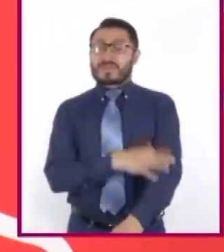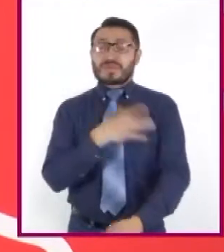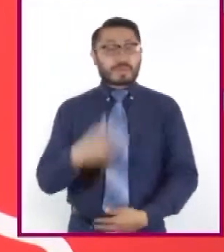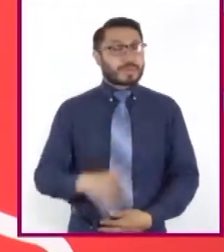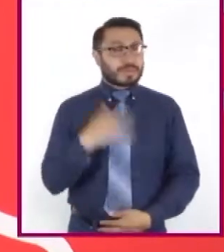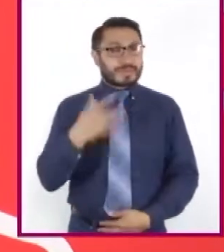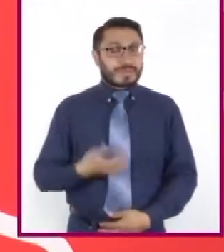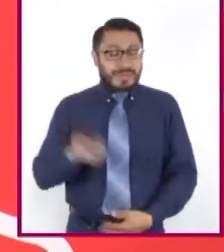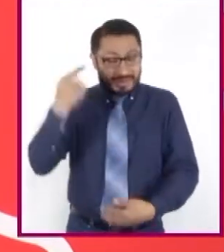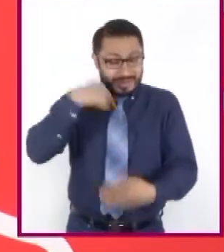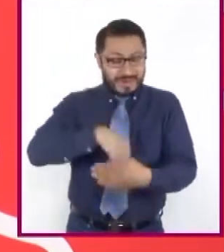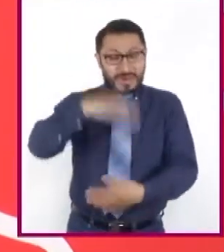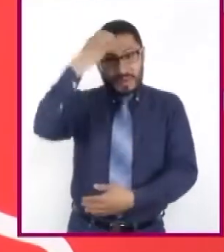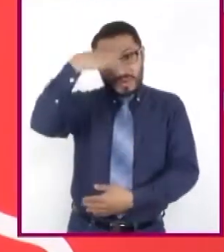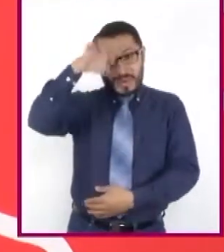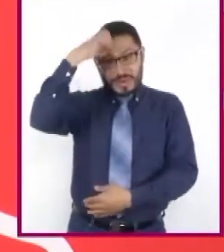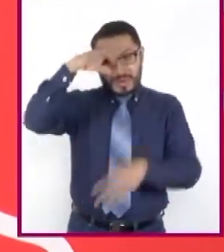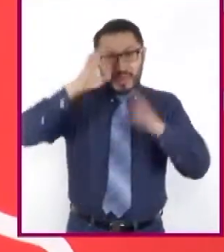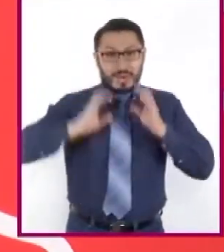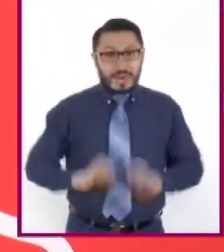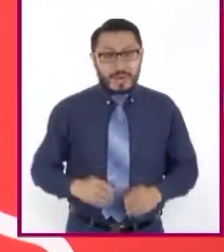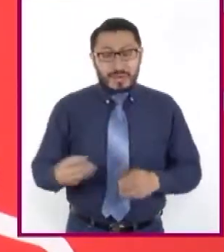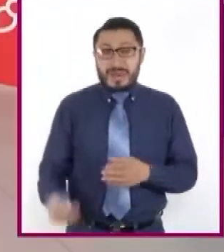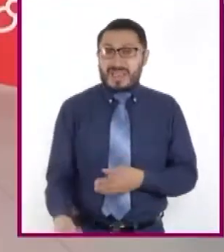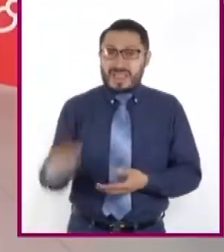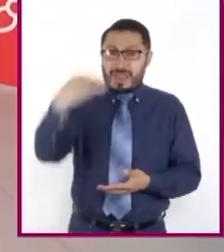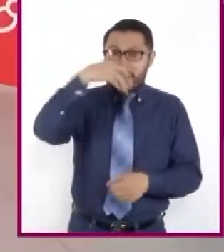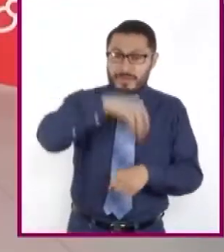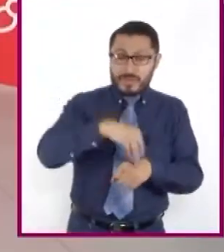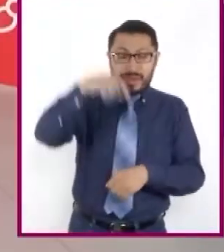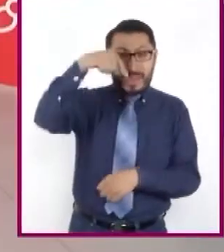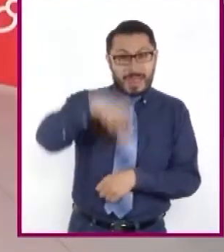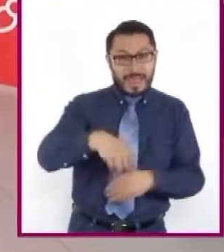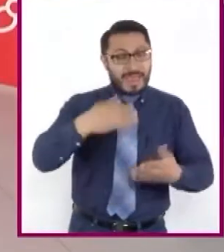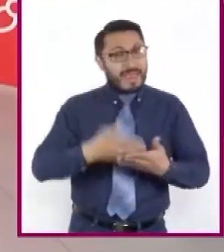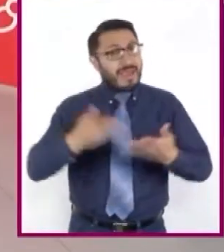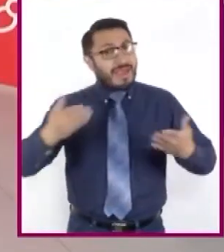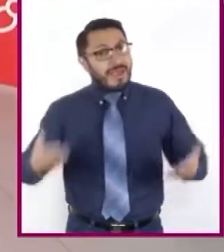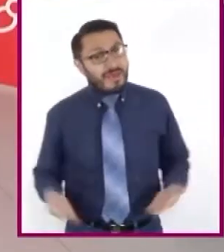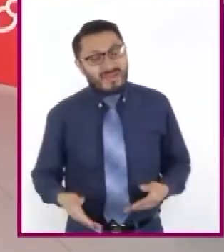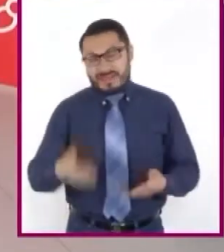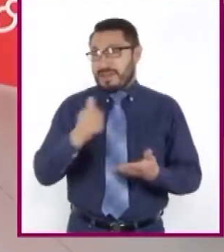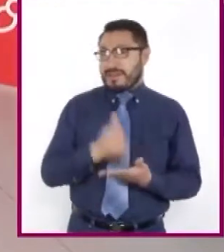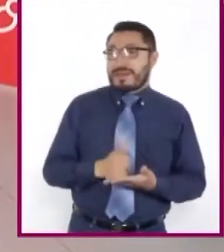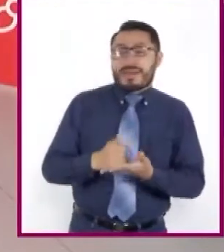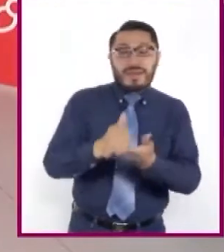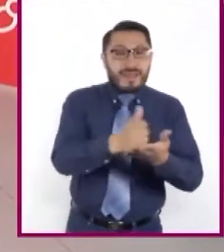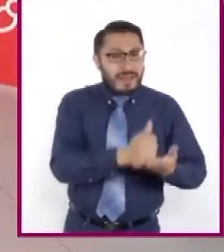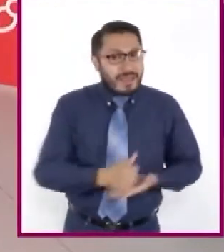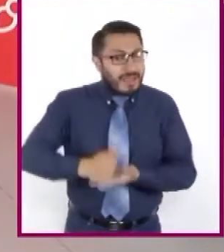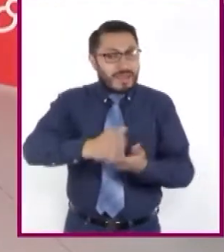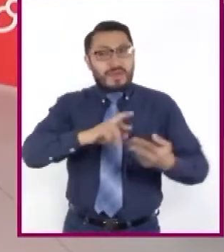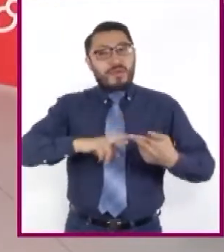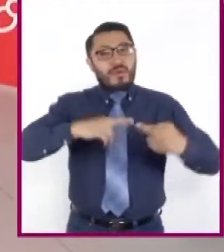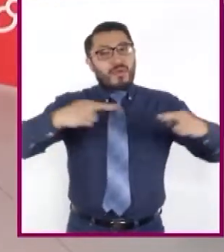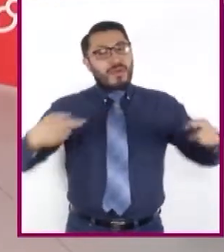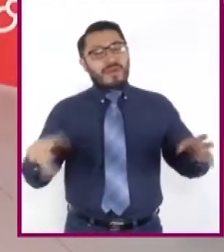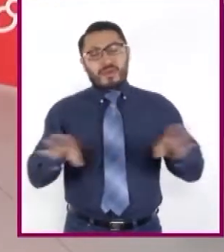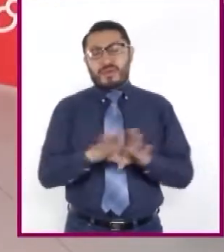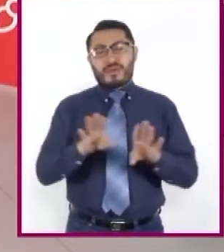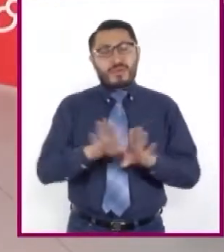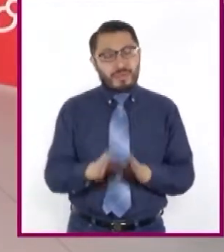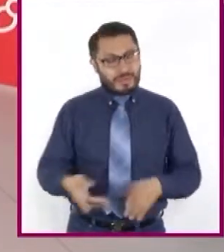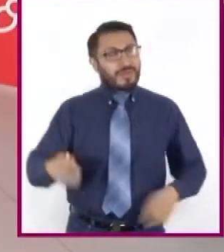no sitúan necesariamente en el aquí y el ahora. Nos permiten relacionar ese presente de manera